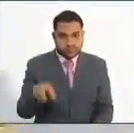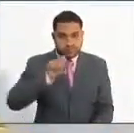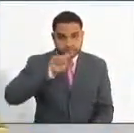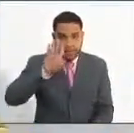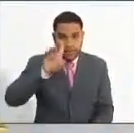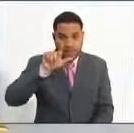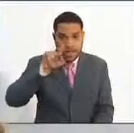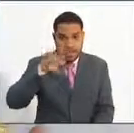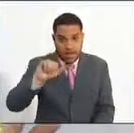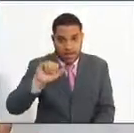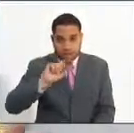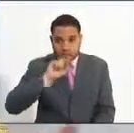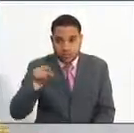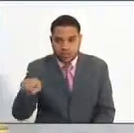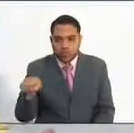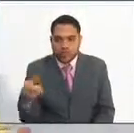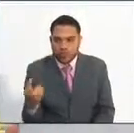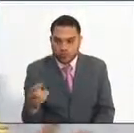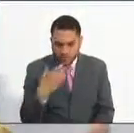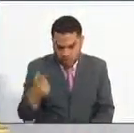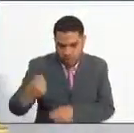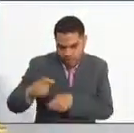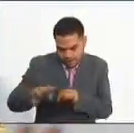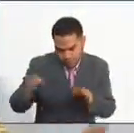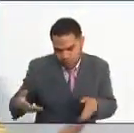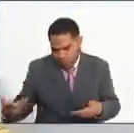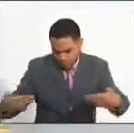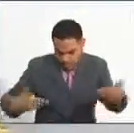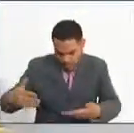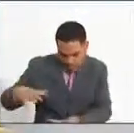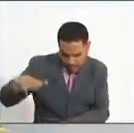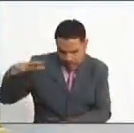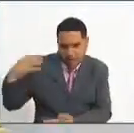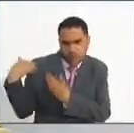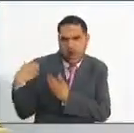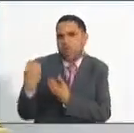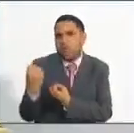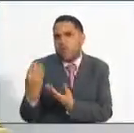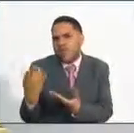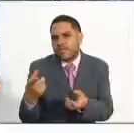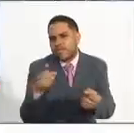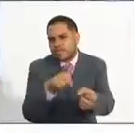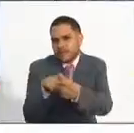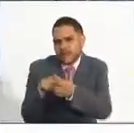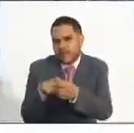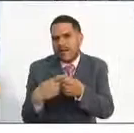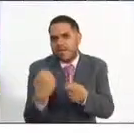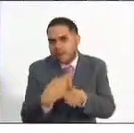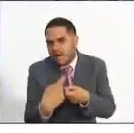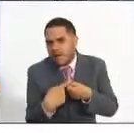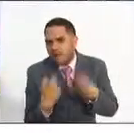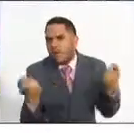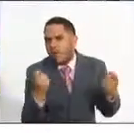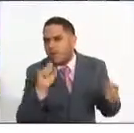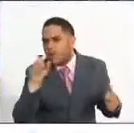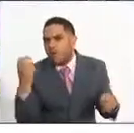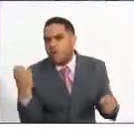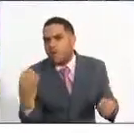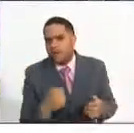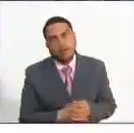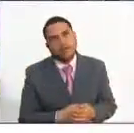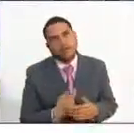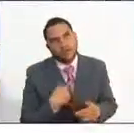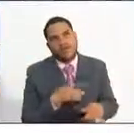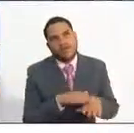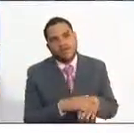despacho, en este momento, ¿cuántas convocatorias están abiertas? ¿Cómo han venido trabajando en ellas? Bueno, yo quiero referirme, Erika, a cinco